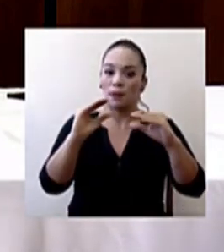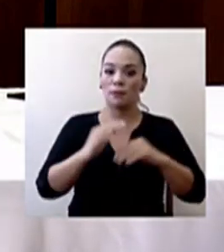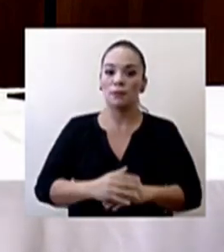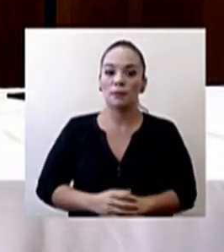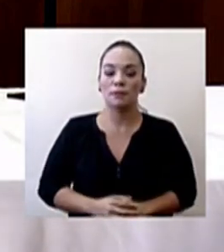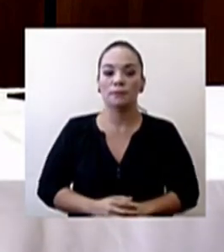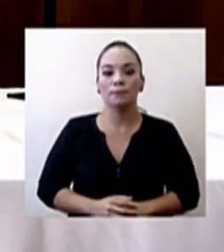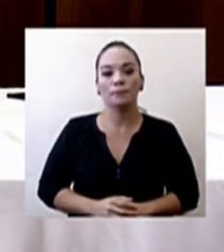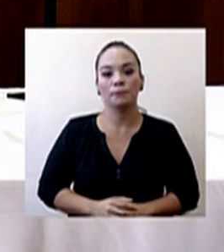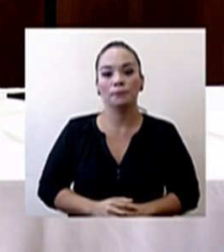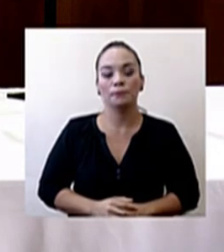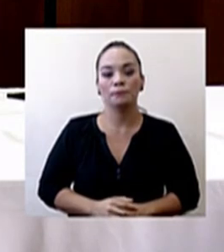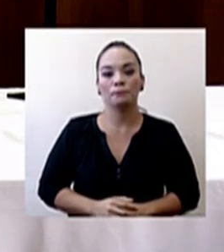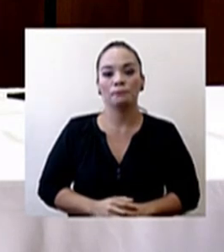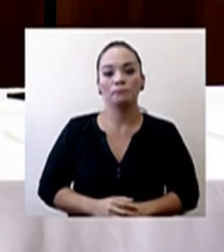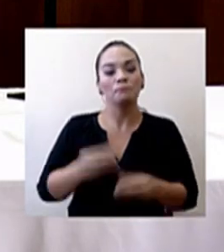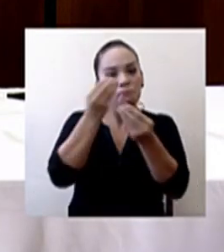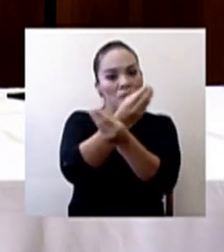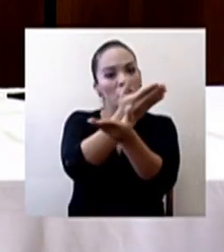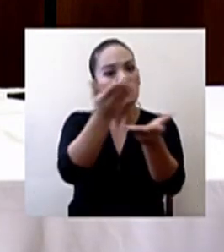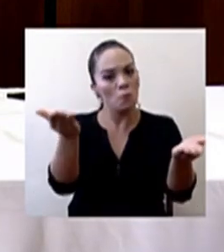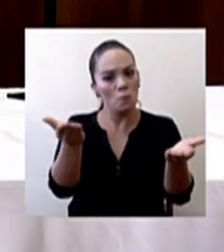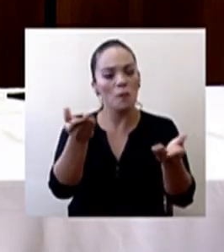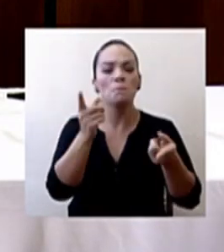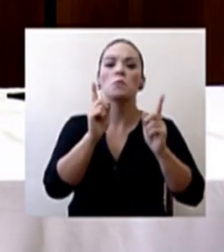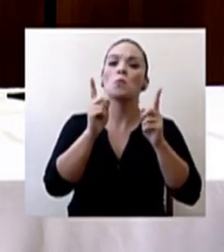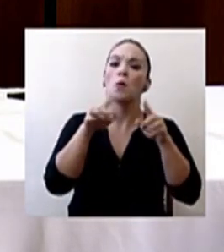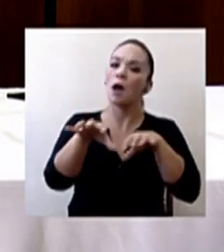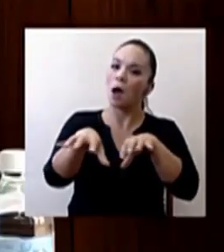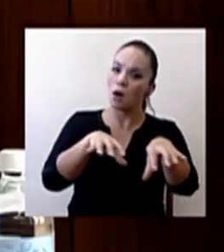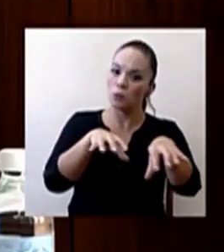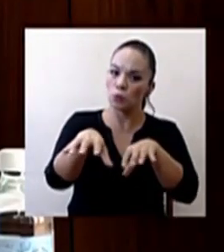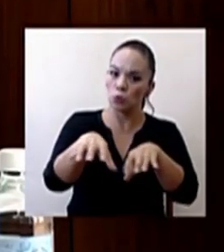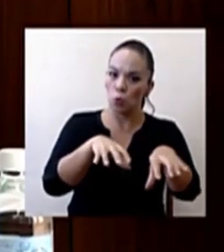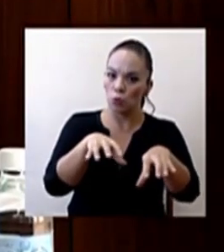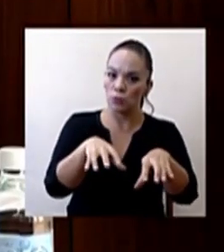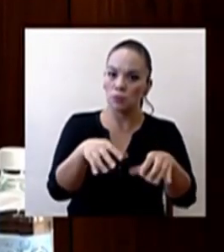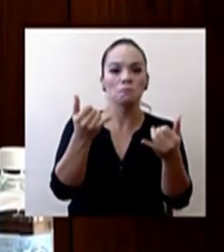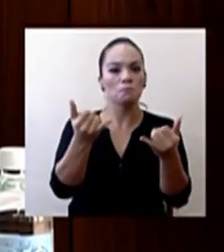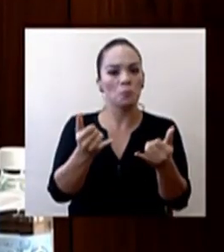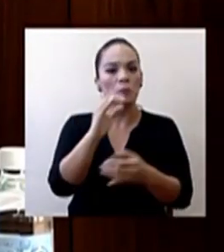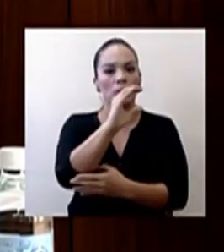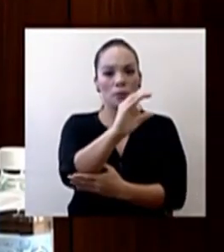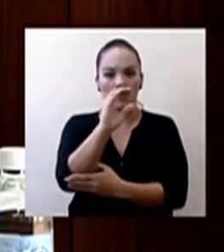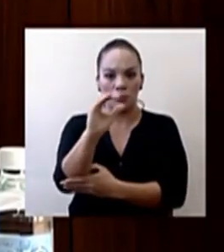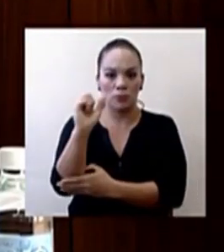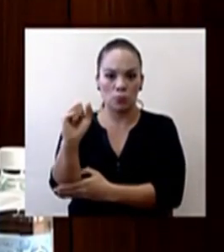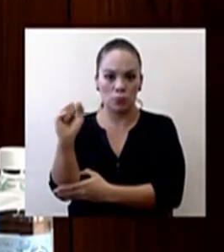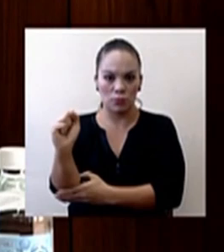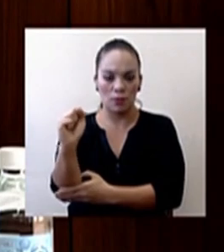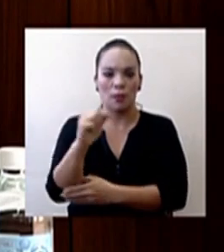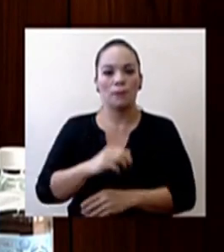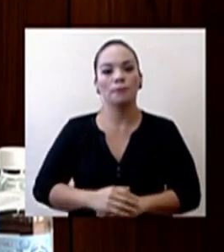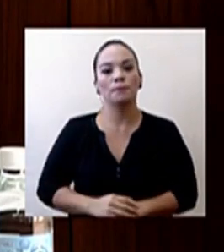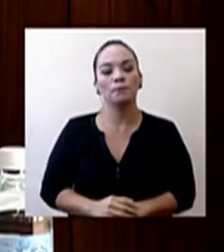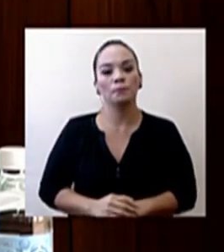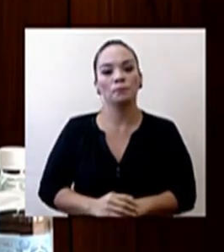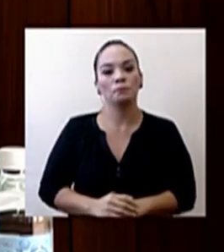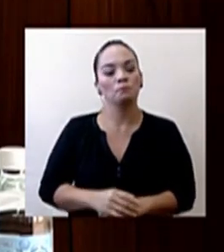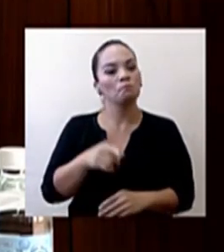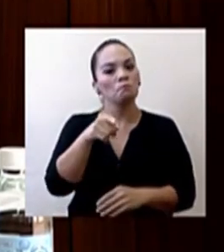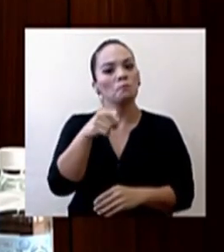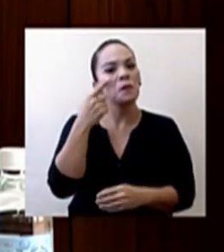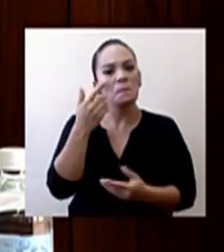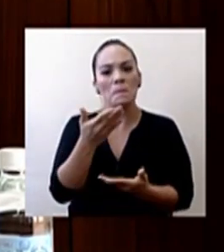transmitirle algunas de las acciones que está tomando la Caja Costarricense del Seguro Social para